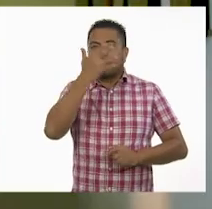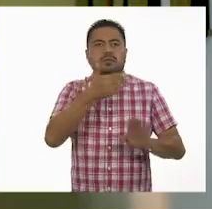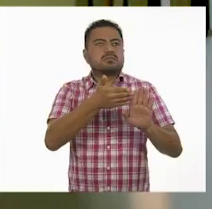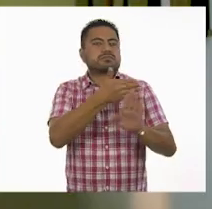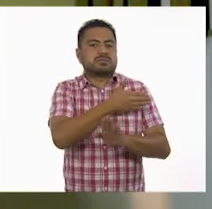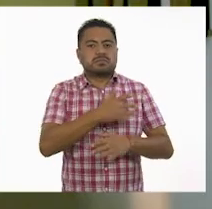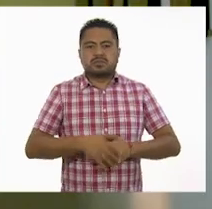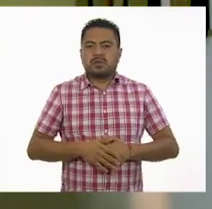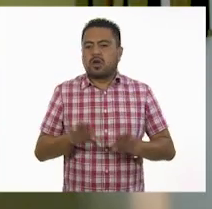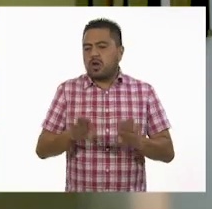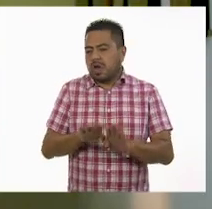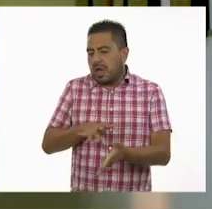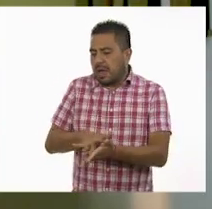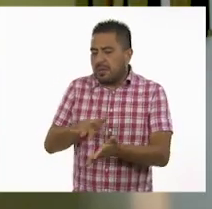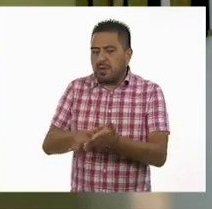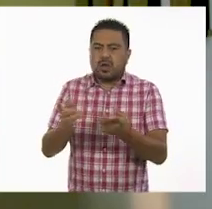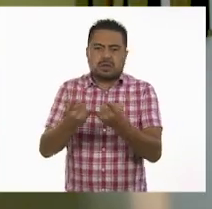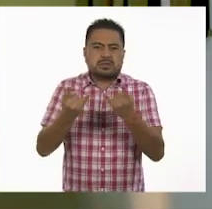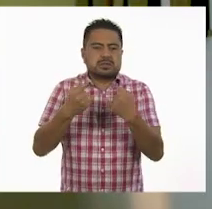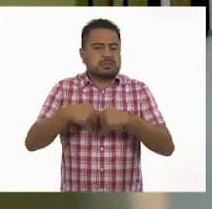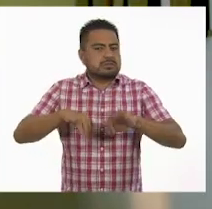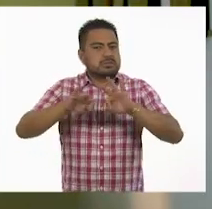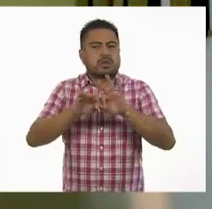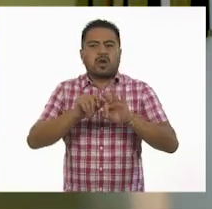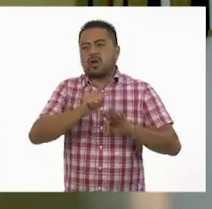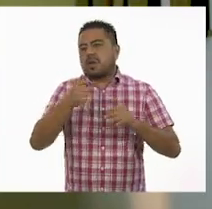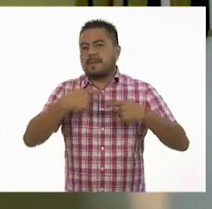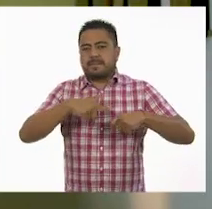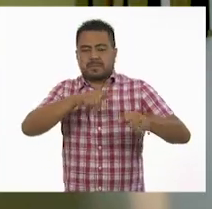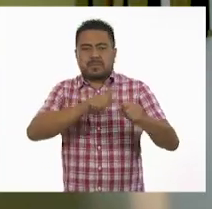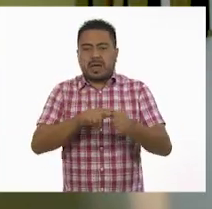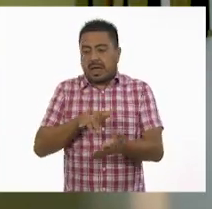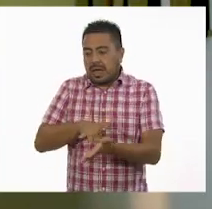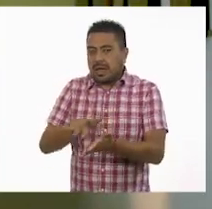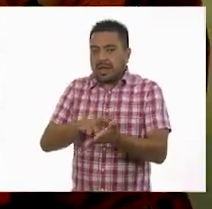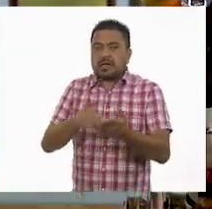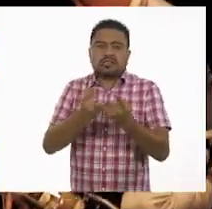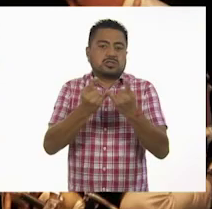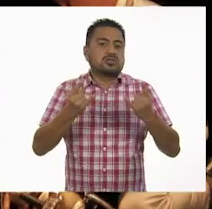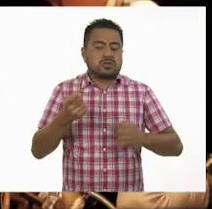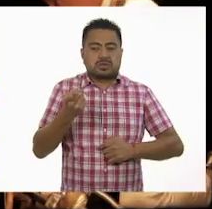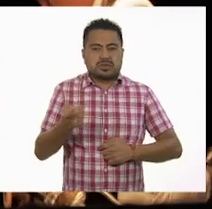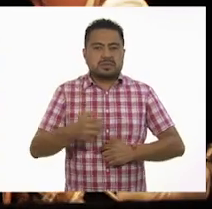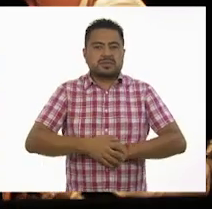Pues es como apoyar la historia, principalmente es como otro personaje que está apoyando a la historia.